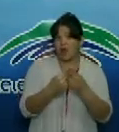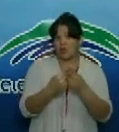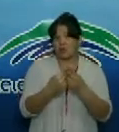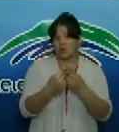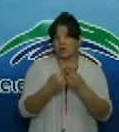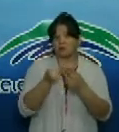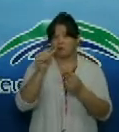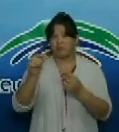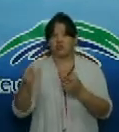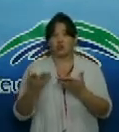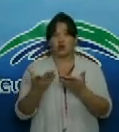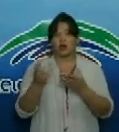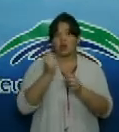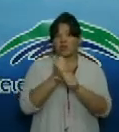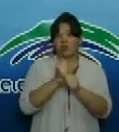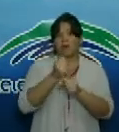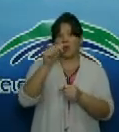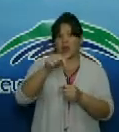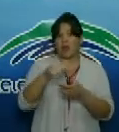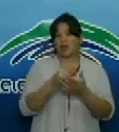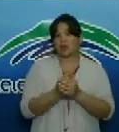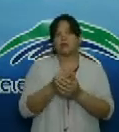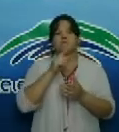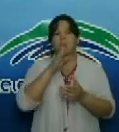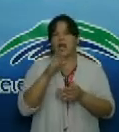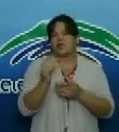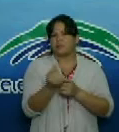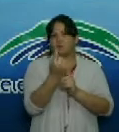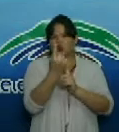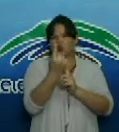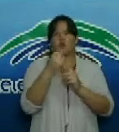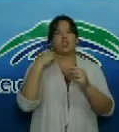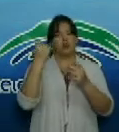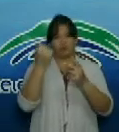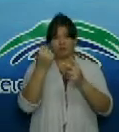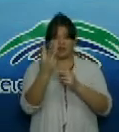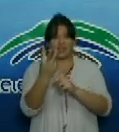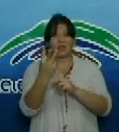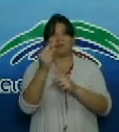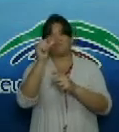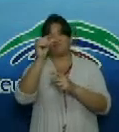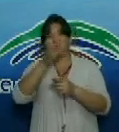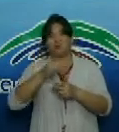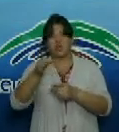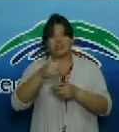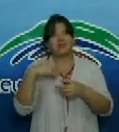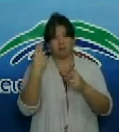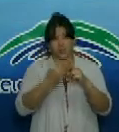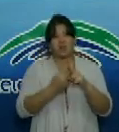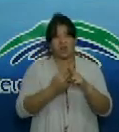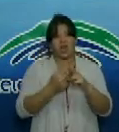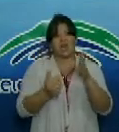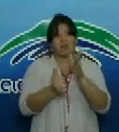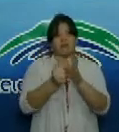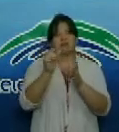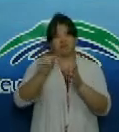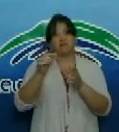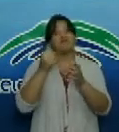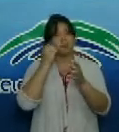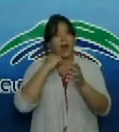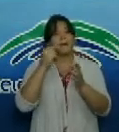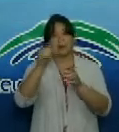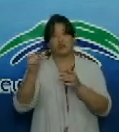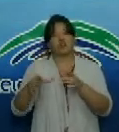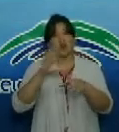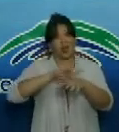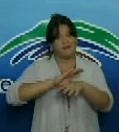procedimientos empleados Vanes uno de los tres municipios con más alta incidencia del coronavirus de la provincia con 20 casos